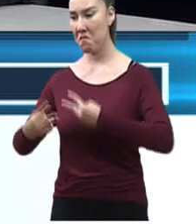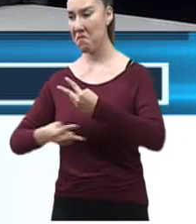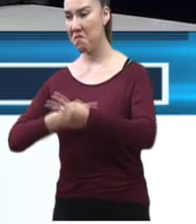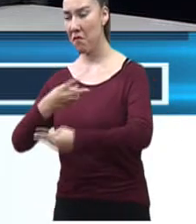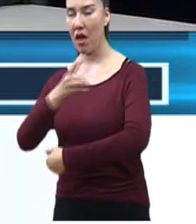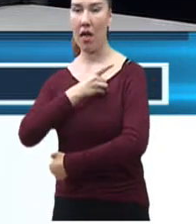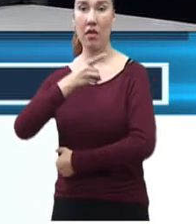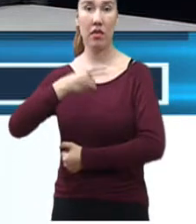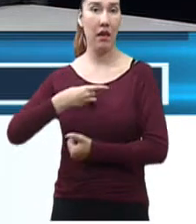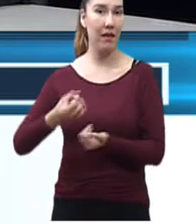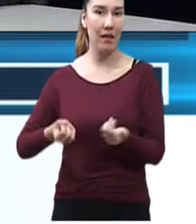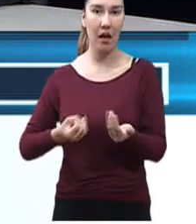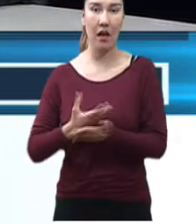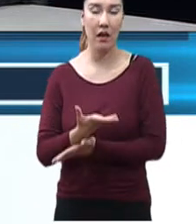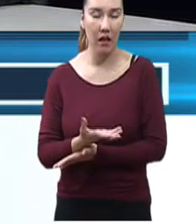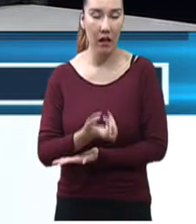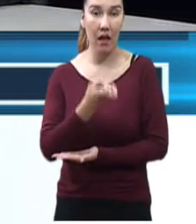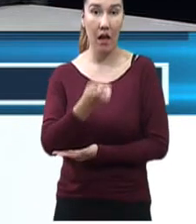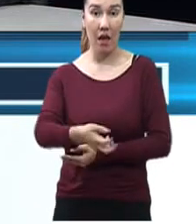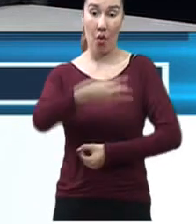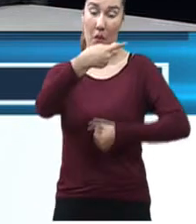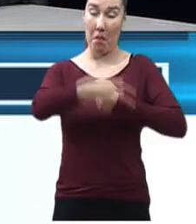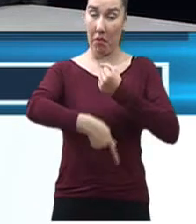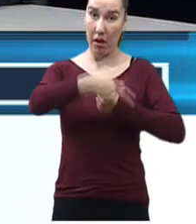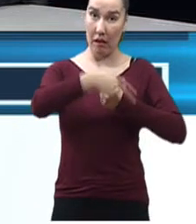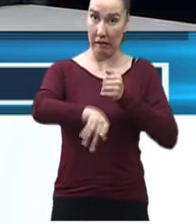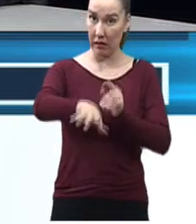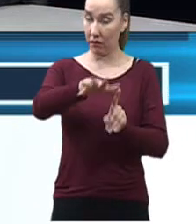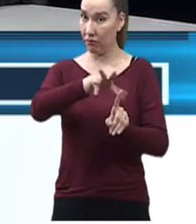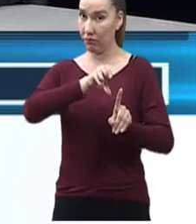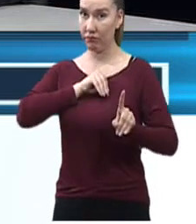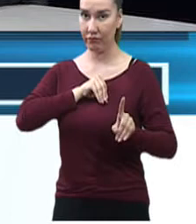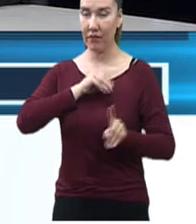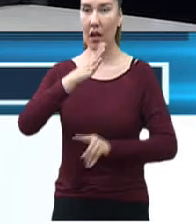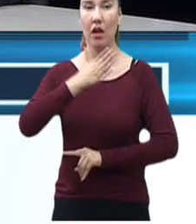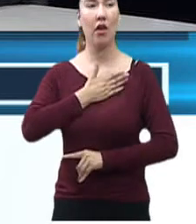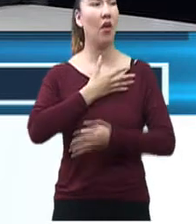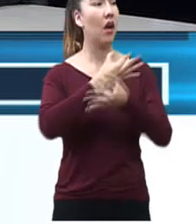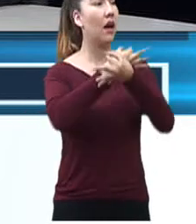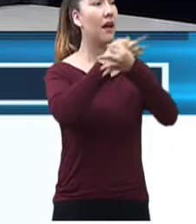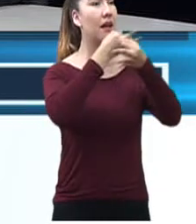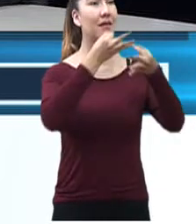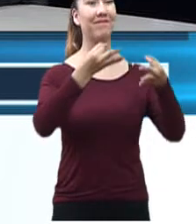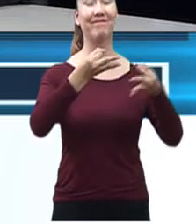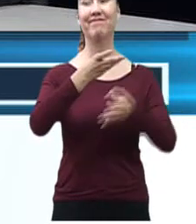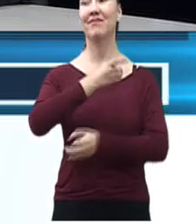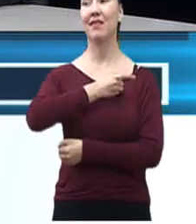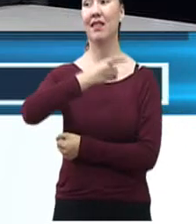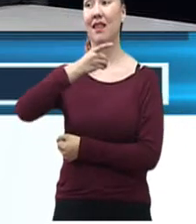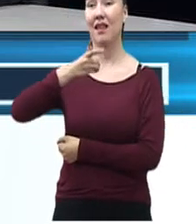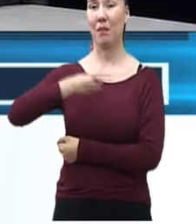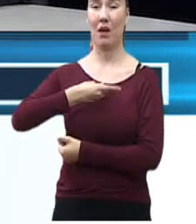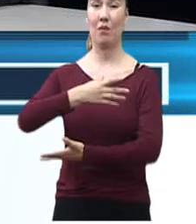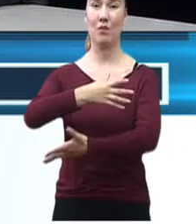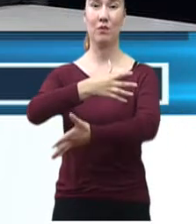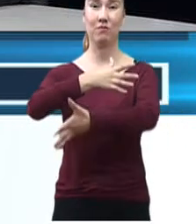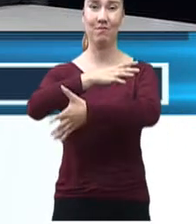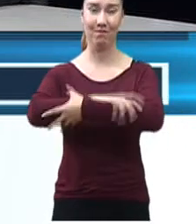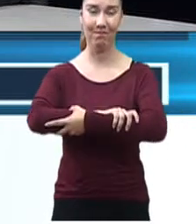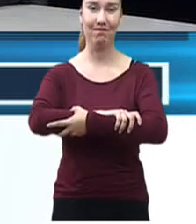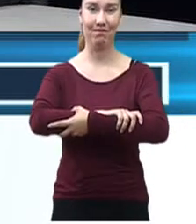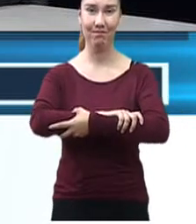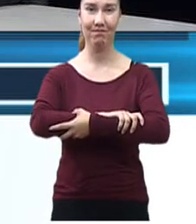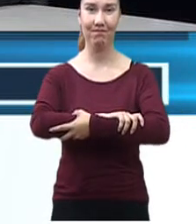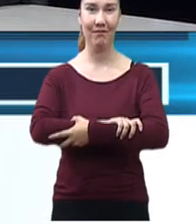casa. Igual se van a contagiar. Le quisiera decir a toda esa gente que hay que ser un poquito más empáticos. Porque hay